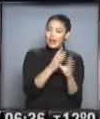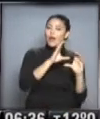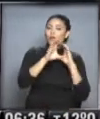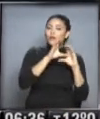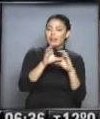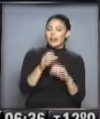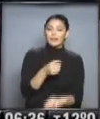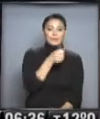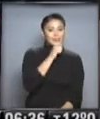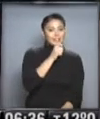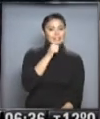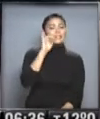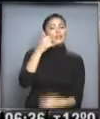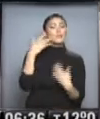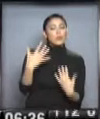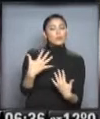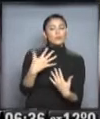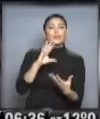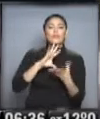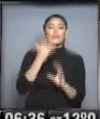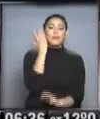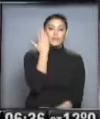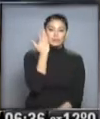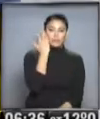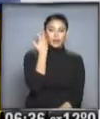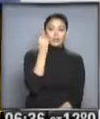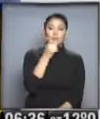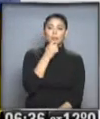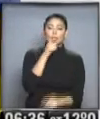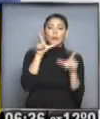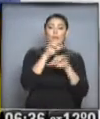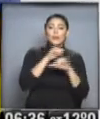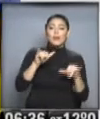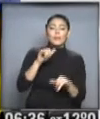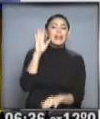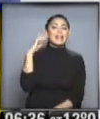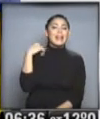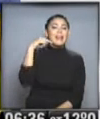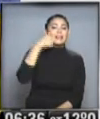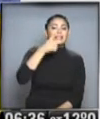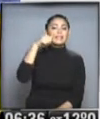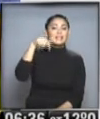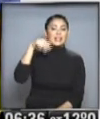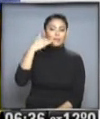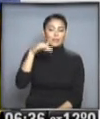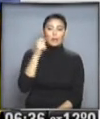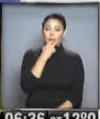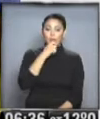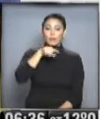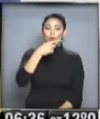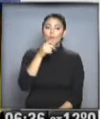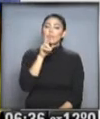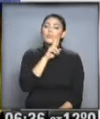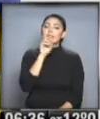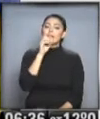con nosotros, ¿verdad? Por supuesto, a través de Facebook, que pueden buscar el programa como Nadia630.tv. Y ya tenemos aquí a Ali, Fran, que nos